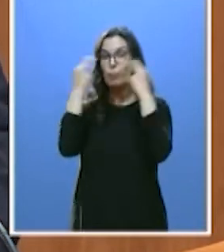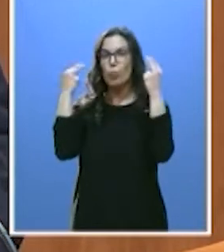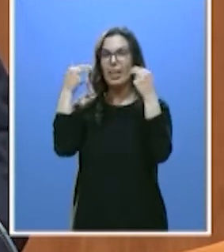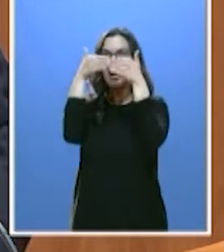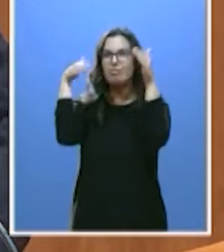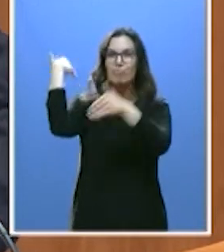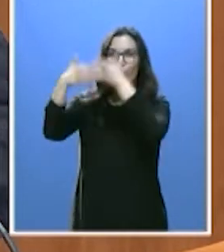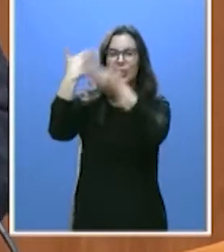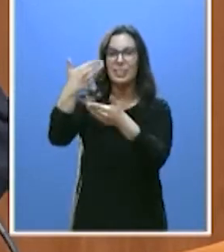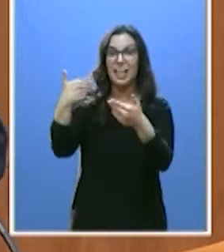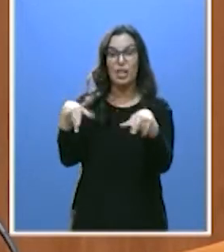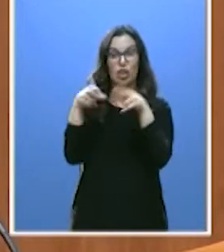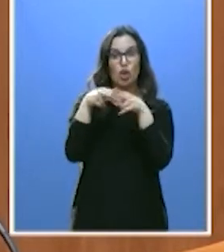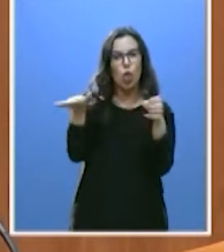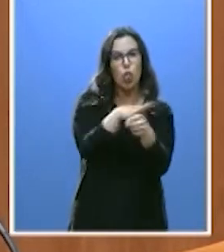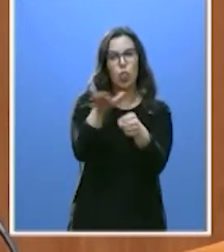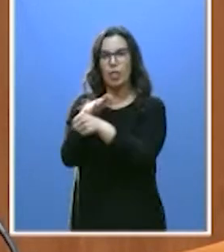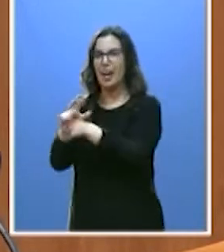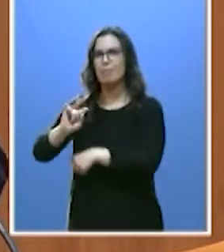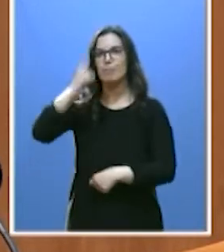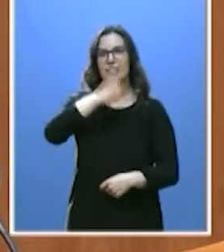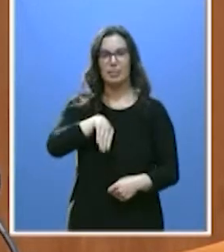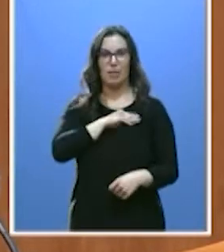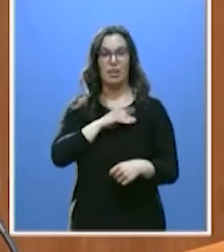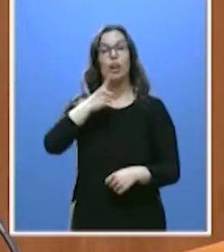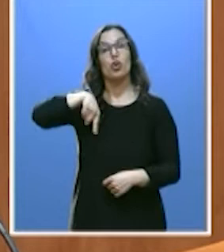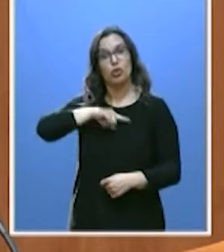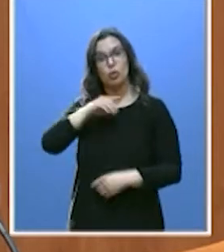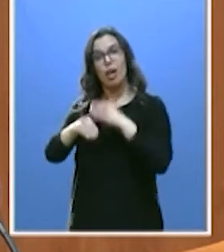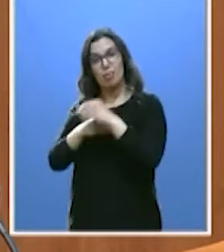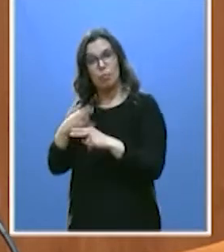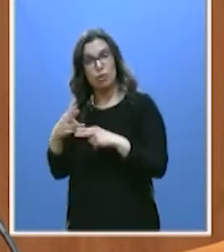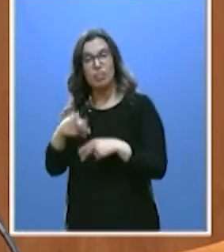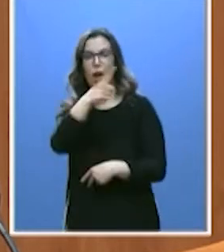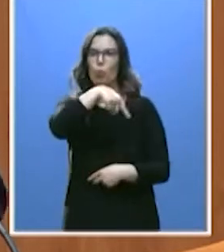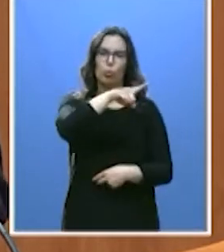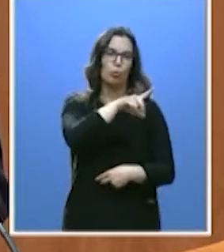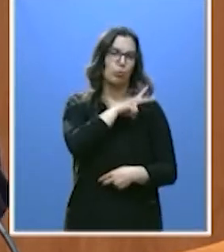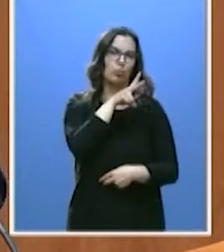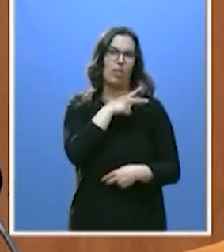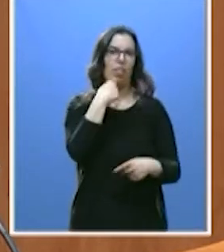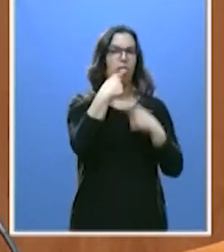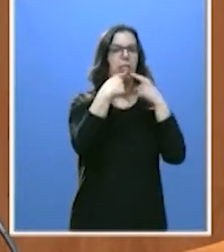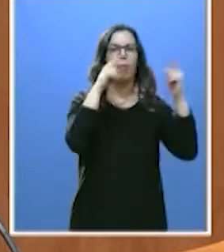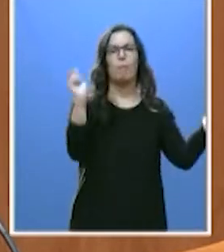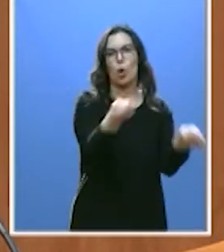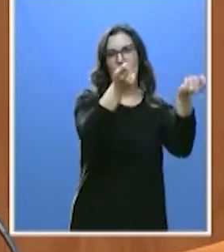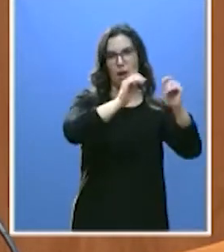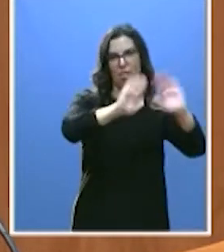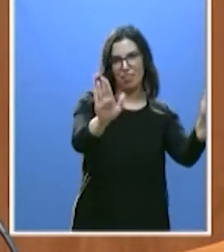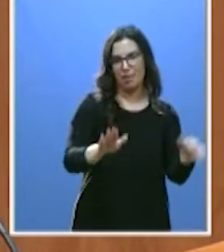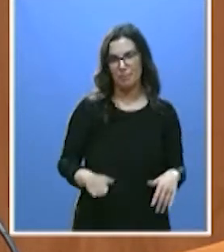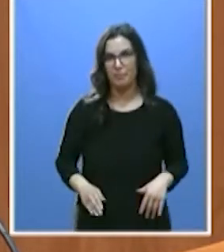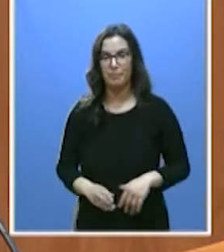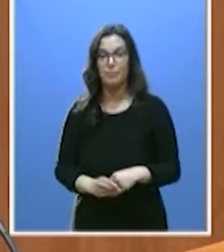y más social de todo este país. Nosotros hacemos política. Ustedes hacen propaganda. Ustedes hablan